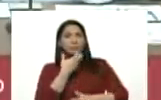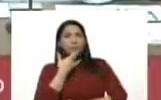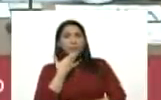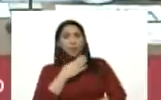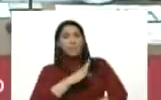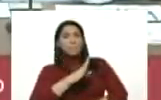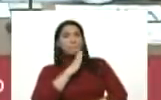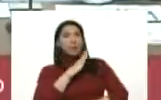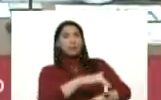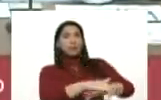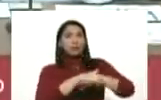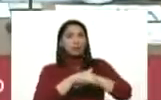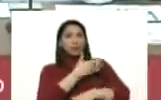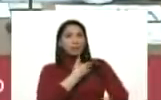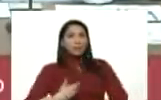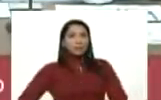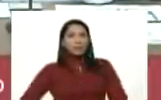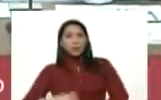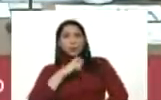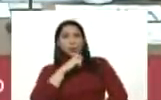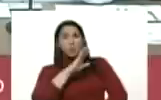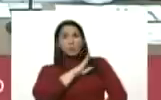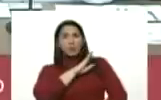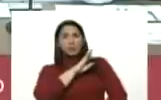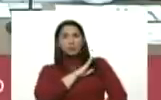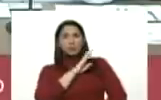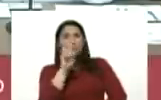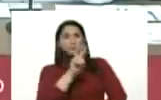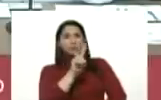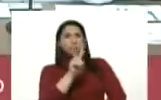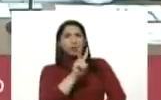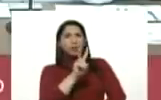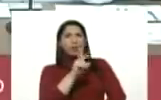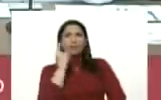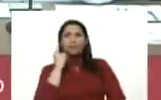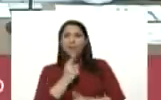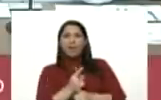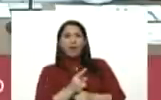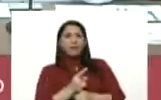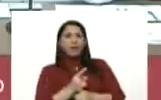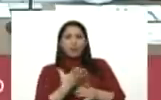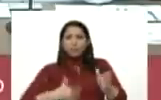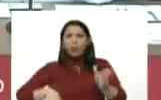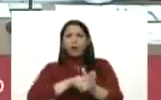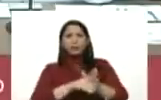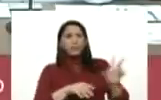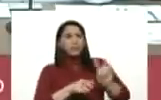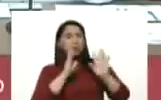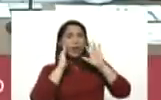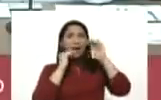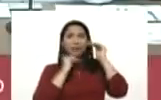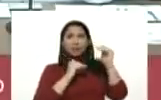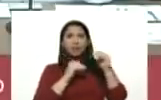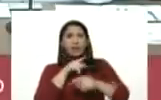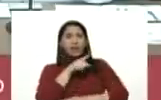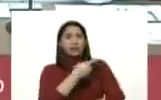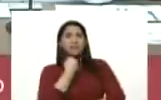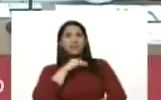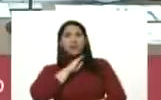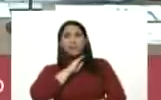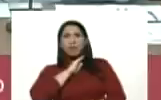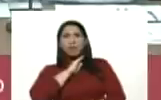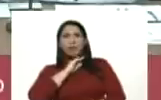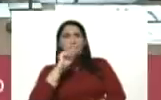Banco de Inglaterra, presidente, el oro de los venezolanos debe ser repatriado para atender esta pandemia